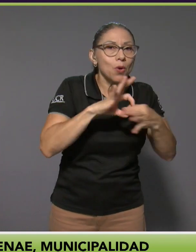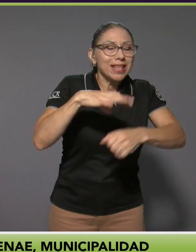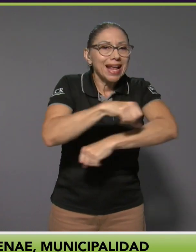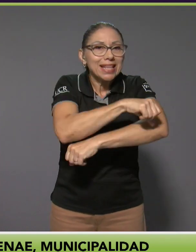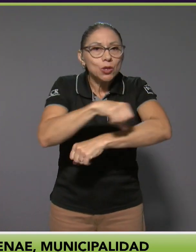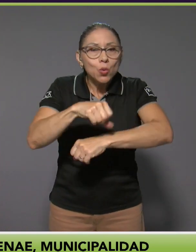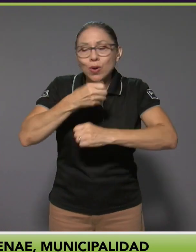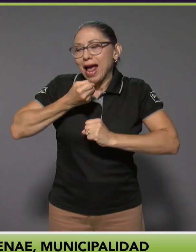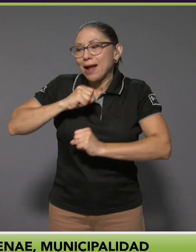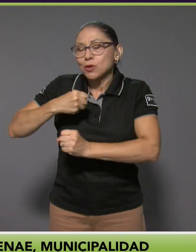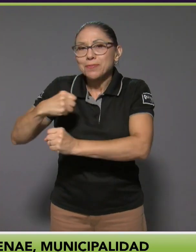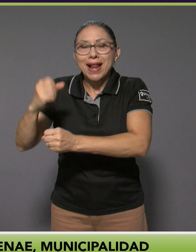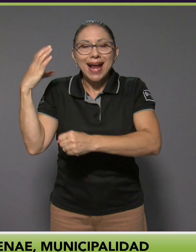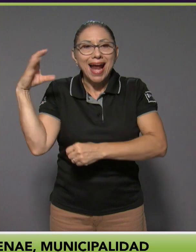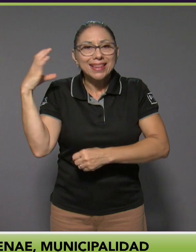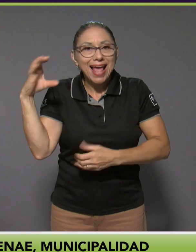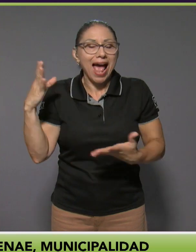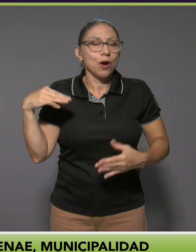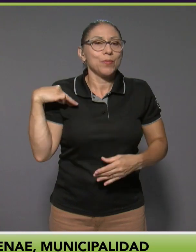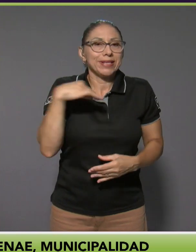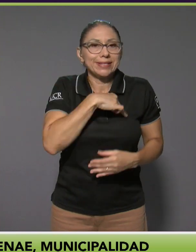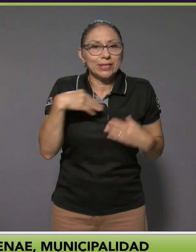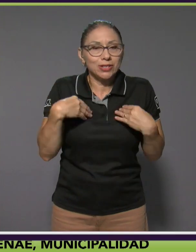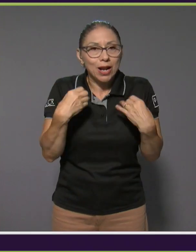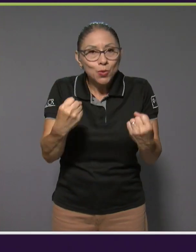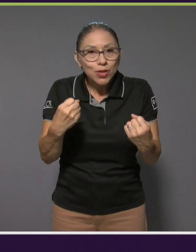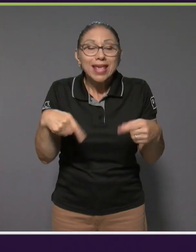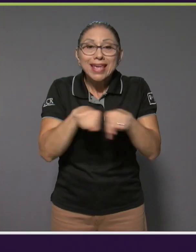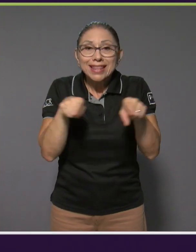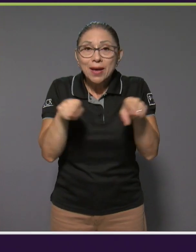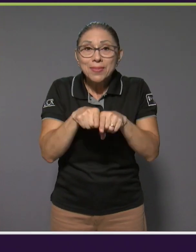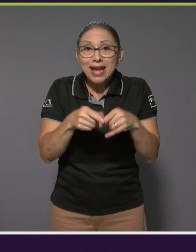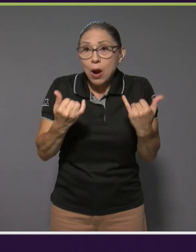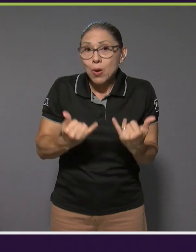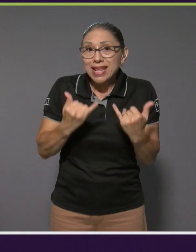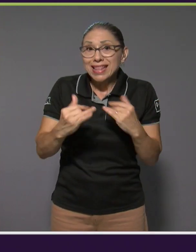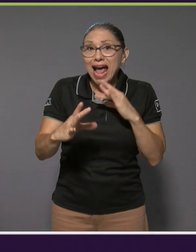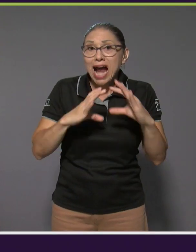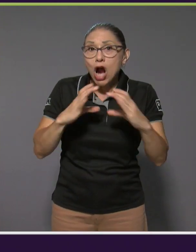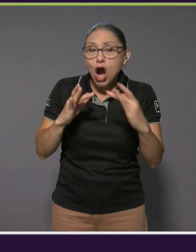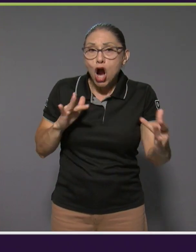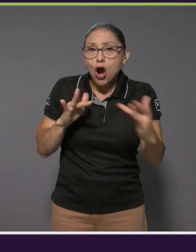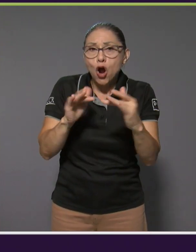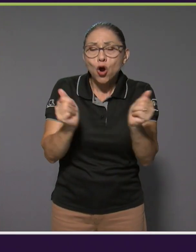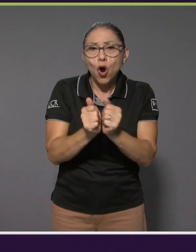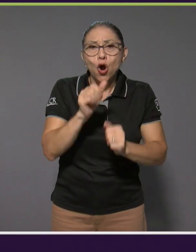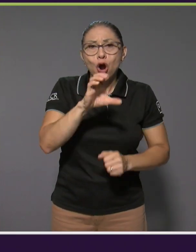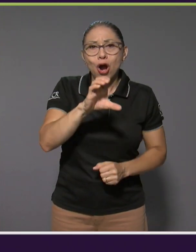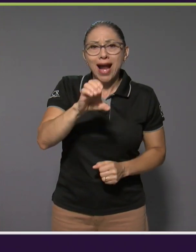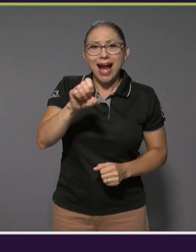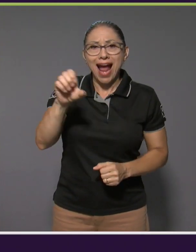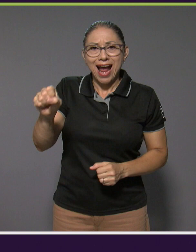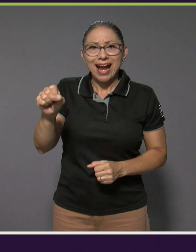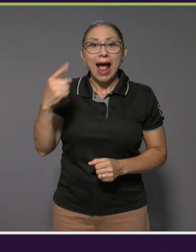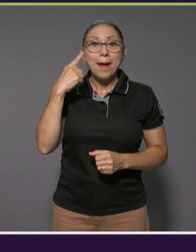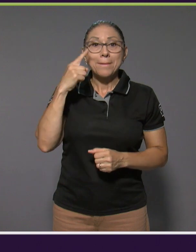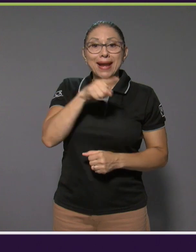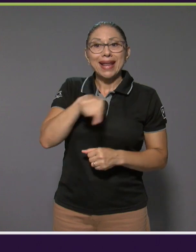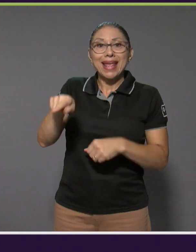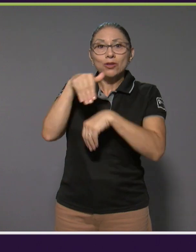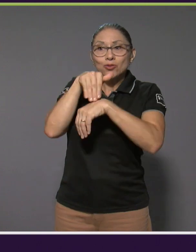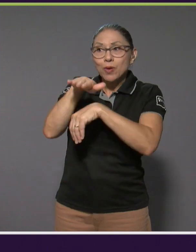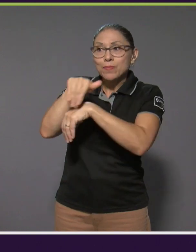Municipalidad de Cartago, está el Ministerio de Salud y estamos también en conversaciones con la caja precisamente para la referencia de pacientes.